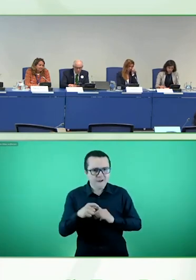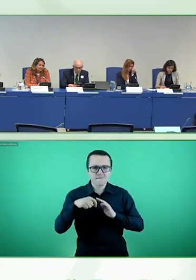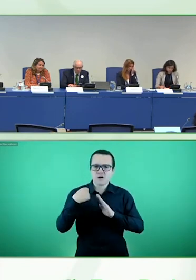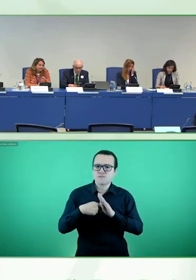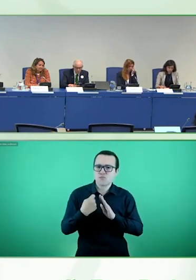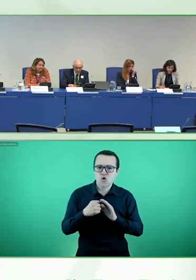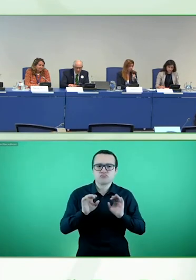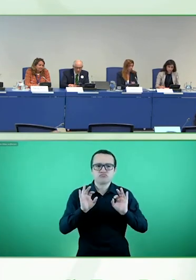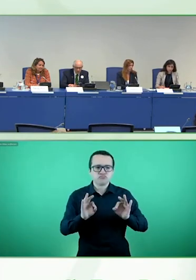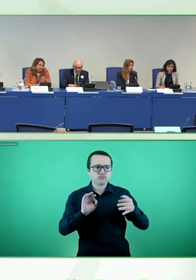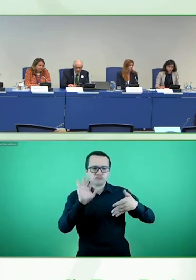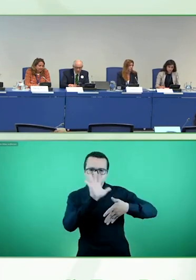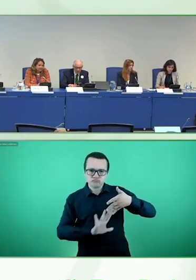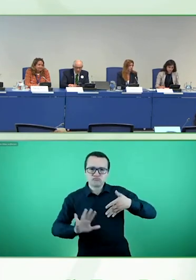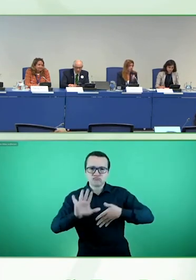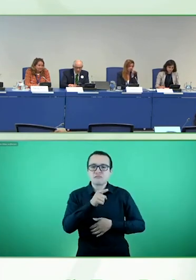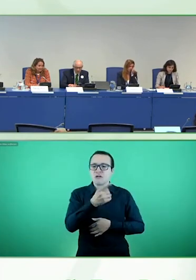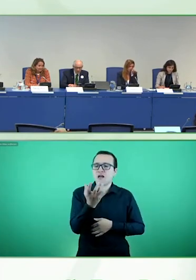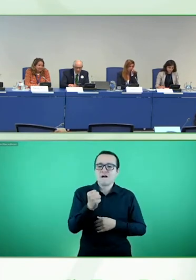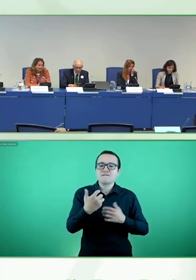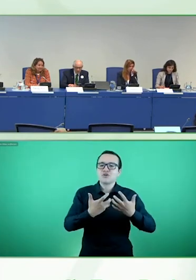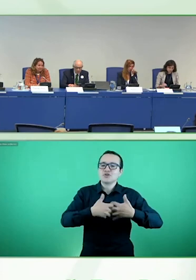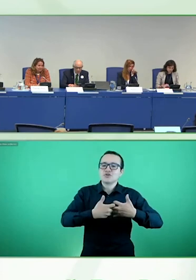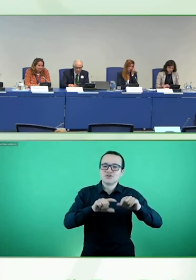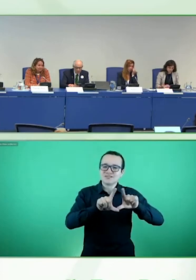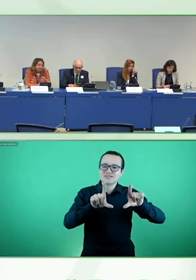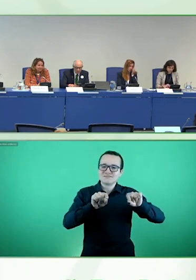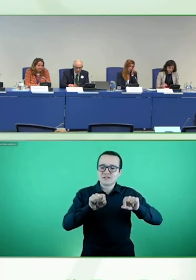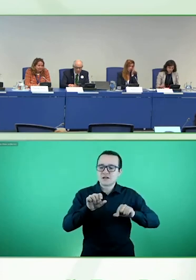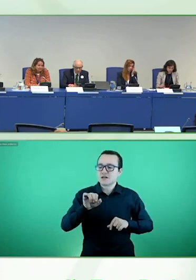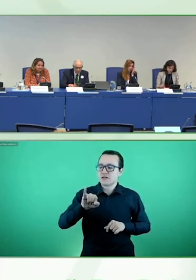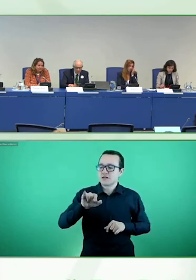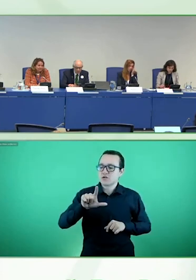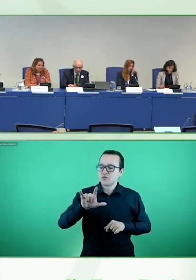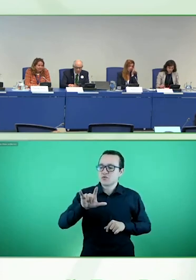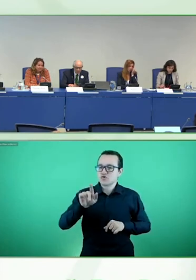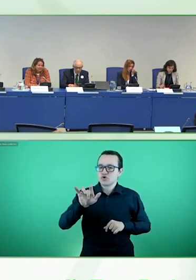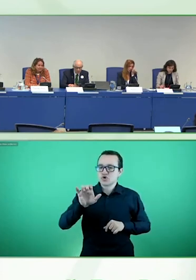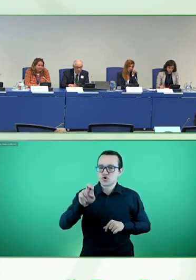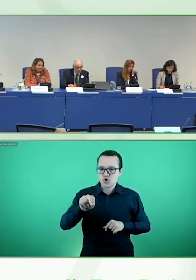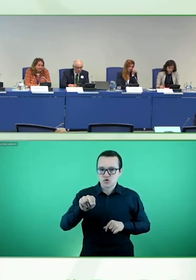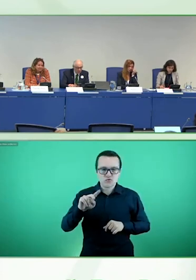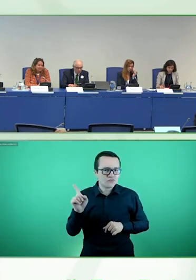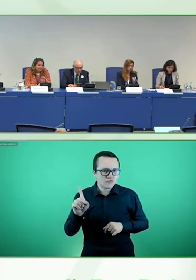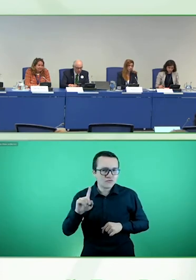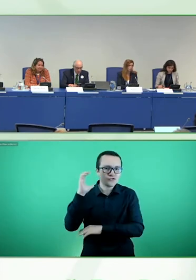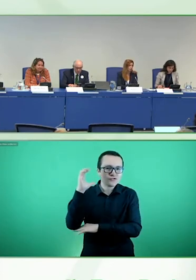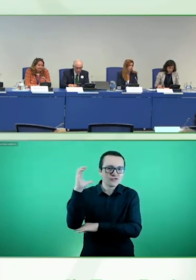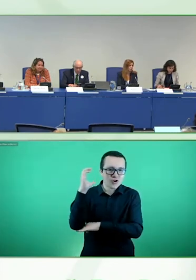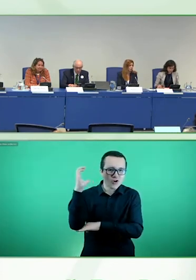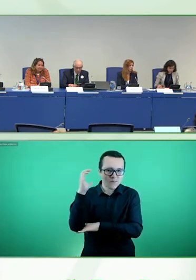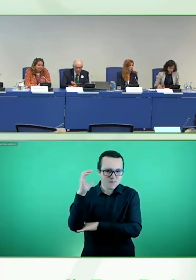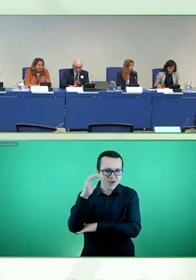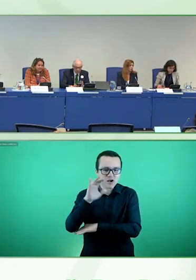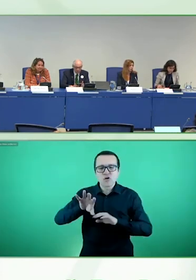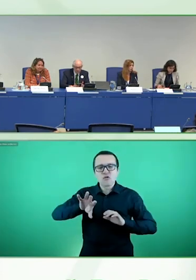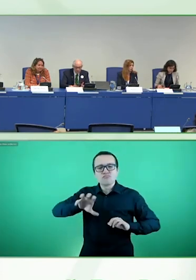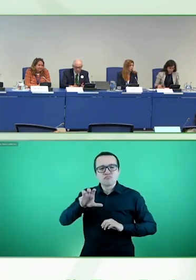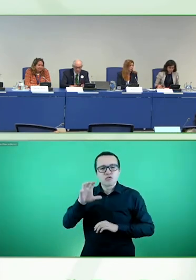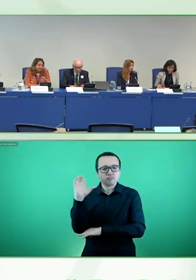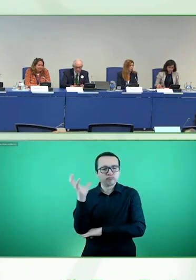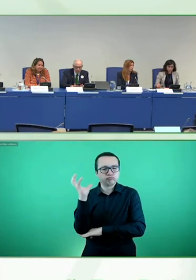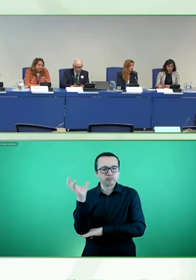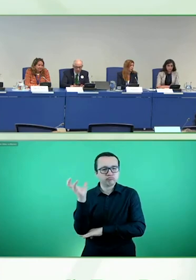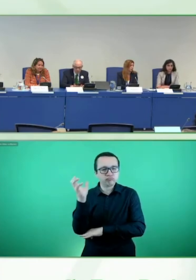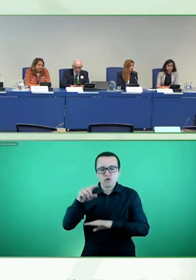Grupo Empresarial Illunion, ya tiene una actividad muy consolidada en Colombia a través de lavanderías industriales que contratan a más del 75% de su